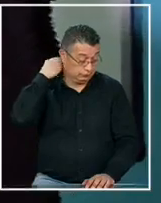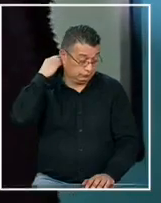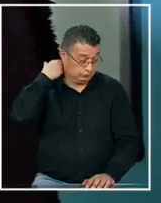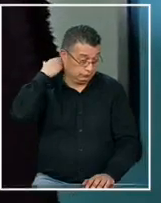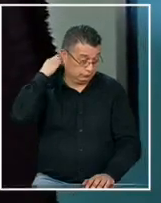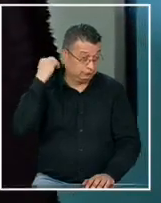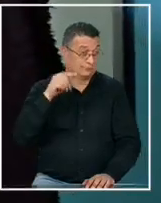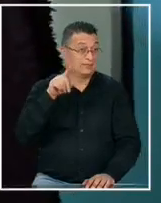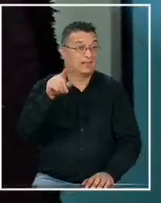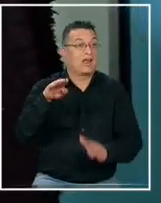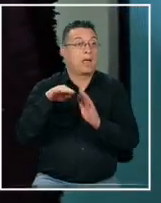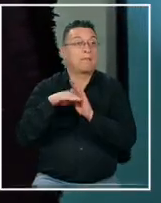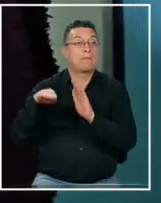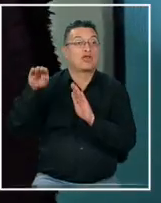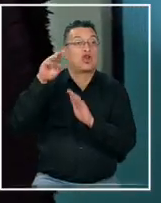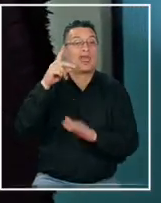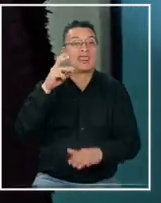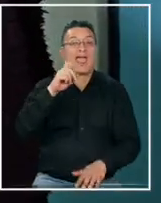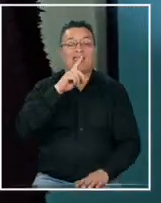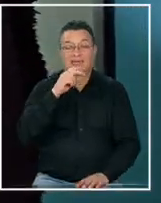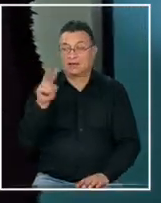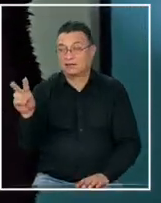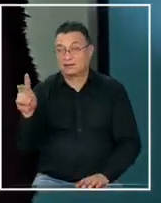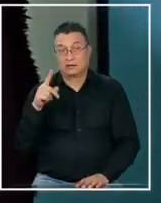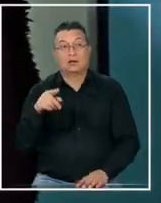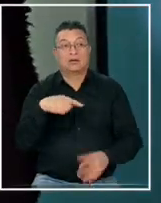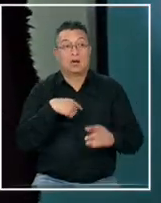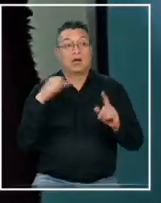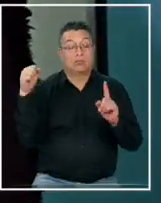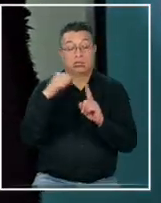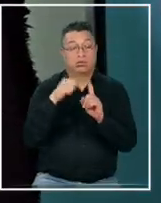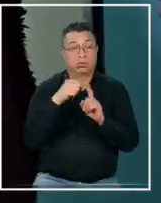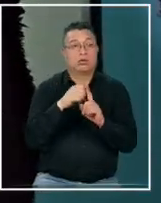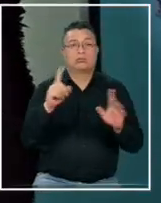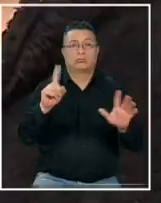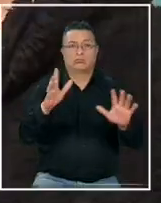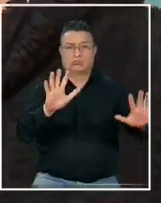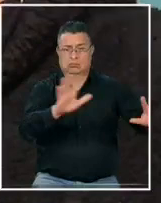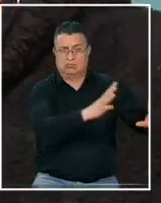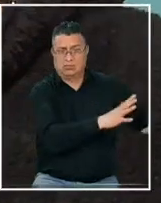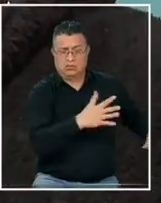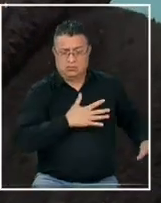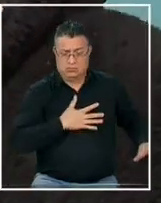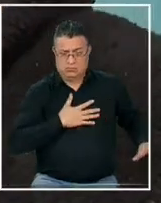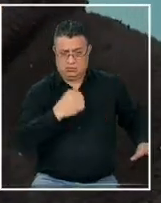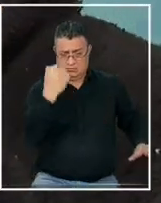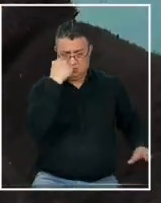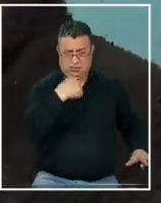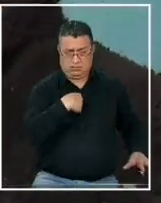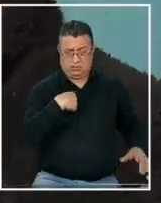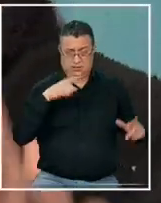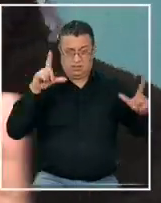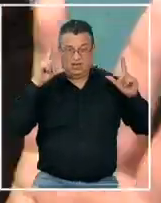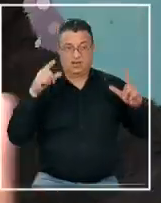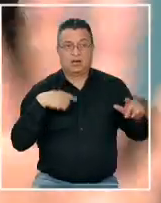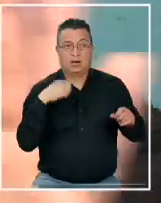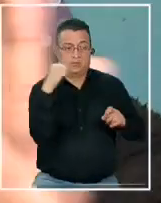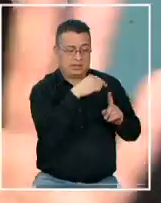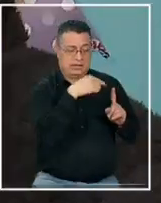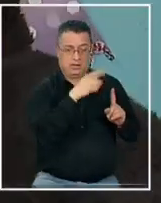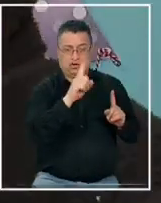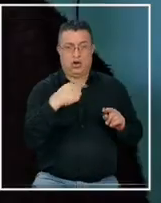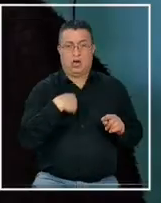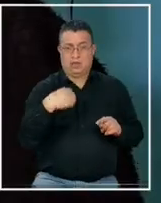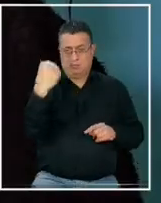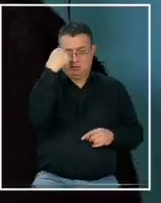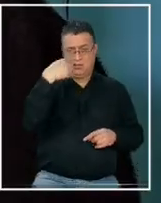él es mayor que Dante pero era un compañerito cuando a él le pegaban él decía oye péganme a mí se venía adelante y decía que oye no le peguen a mi amigo péganme